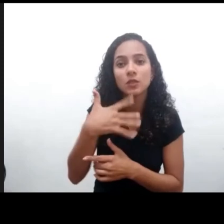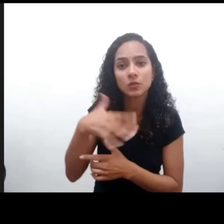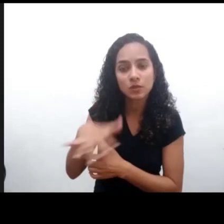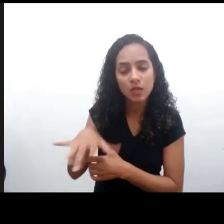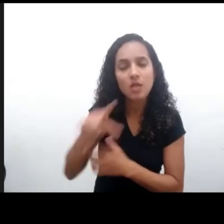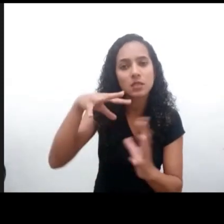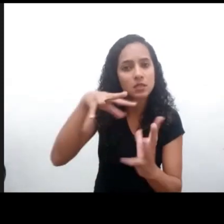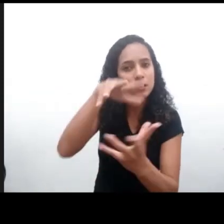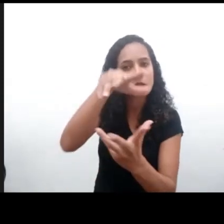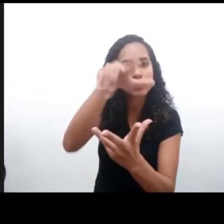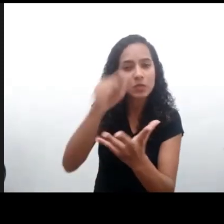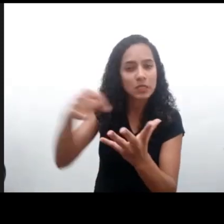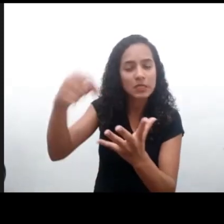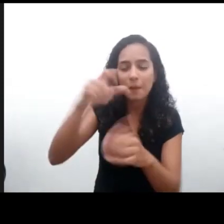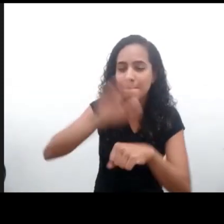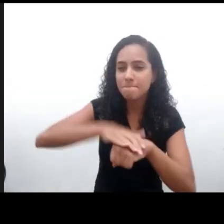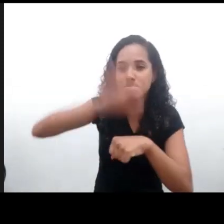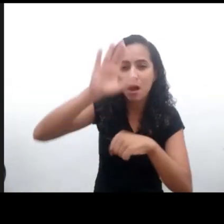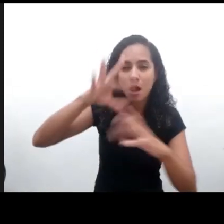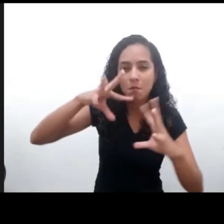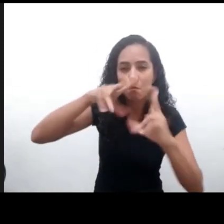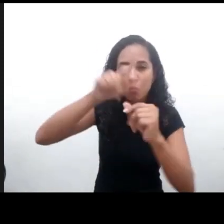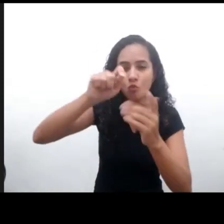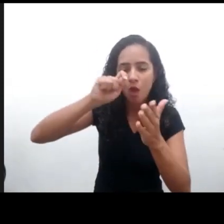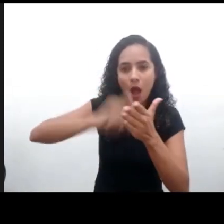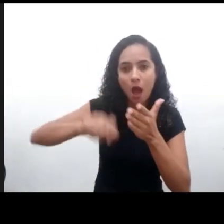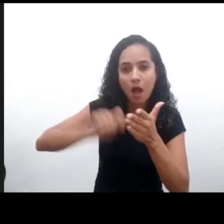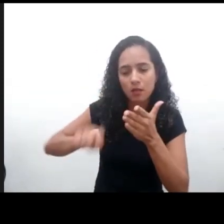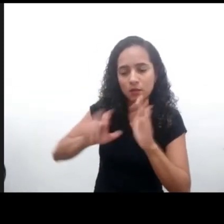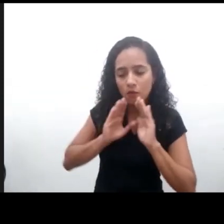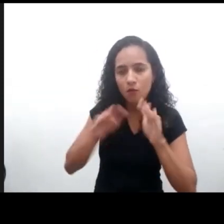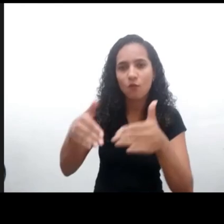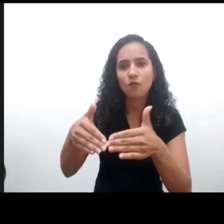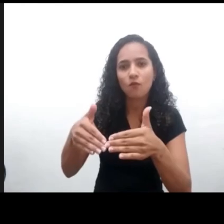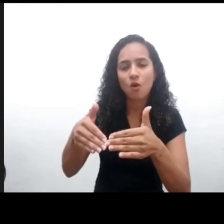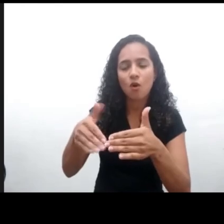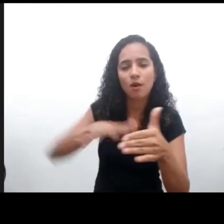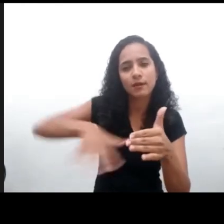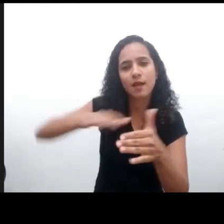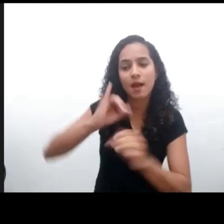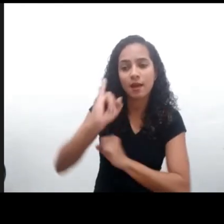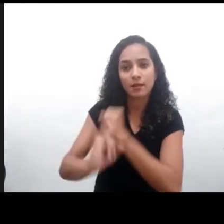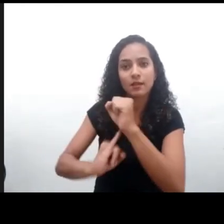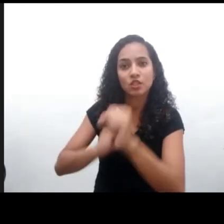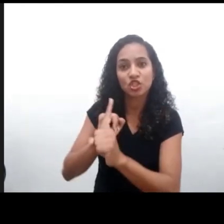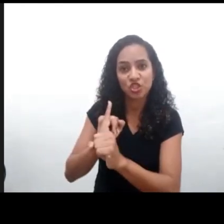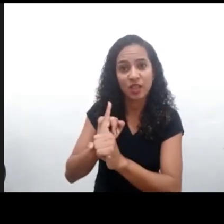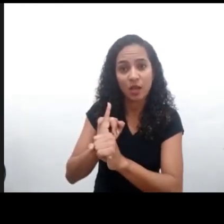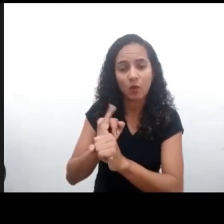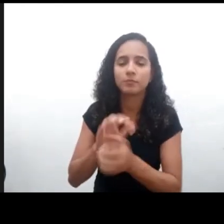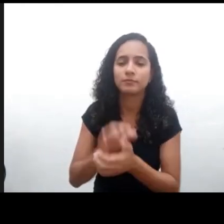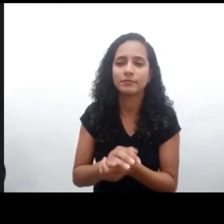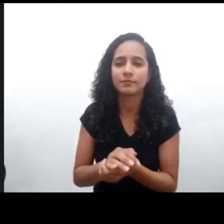Niños, que es uno de los tratados internacionales más firmados en todo el mundo, a un hecho específico como el campo digital.